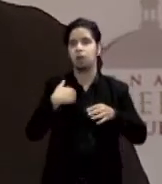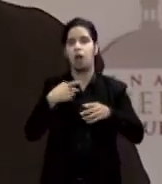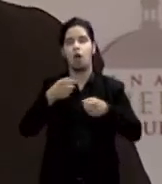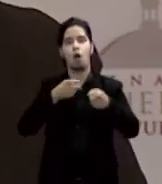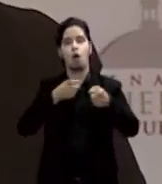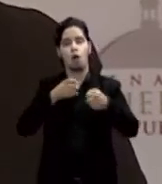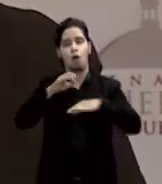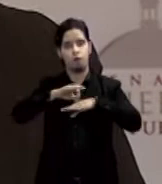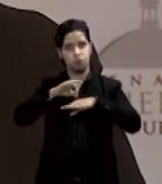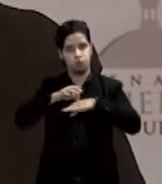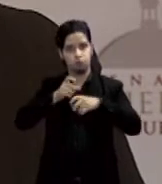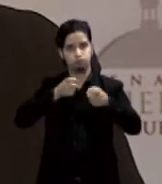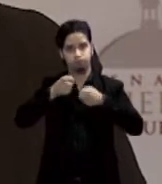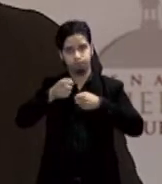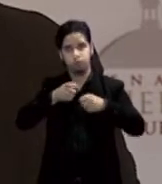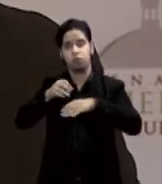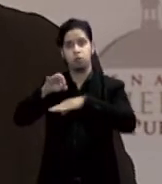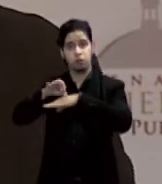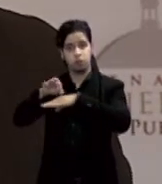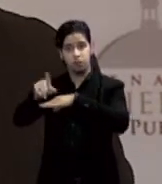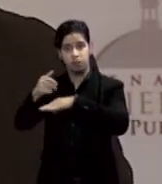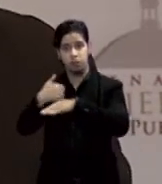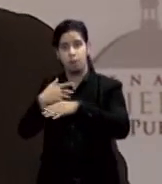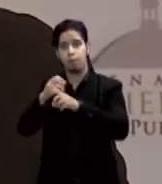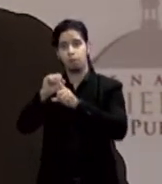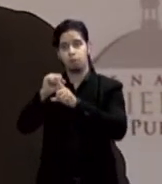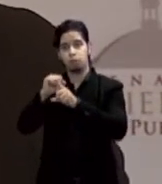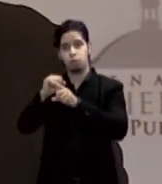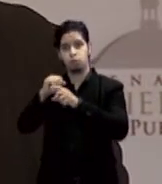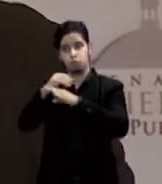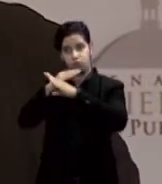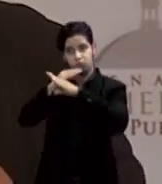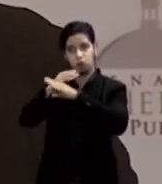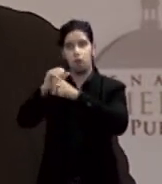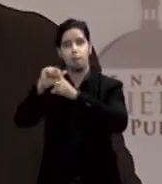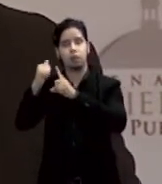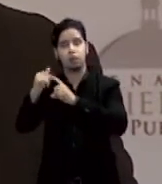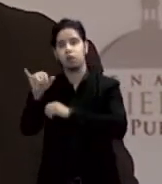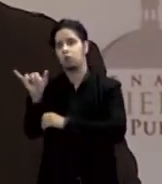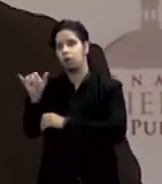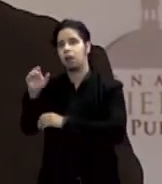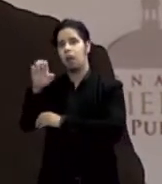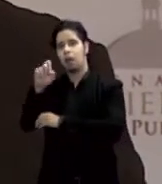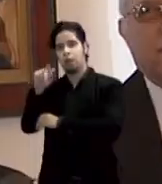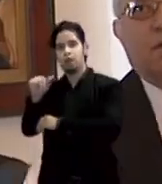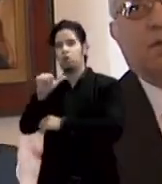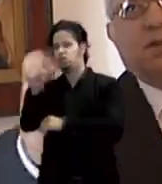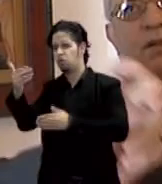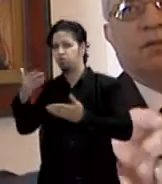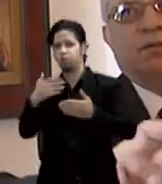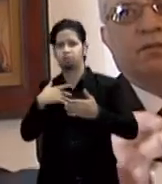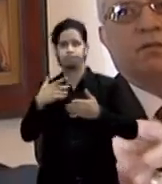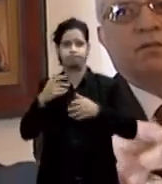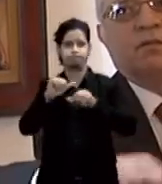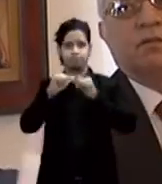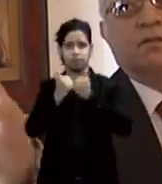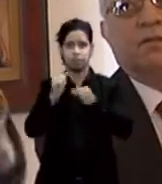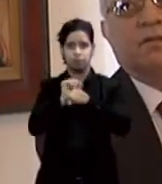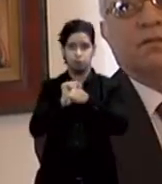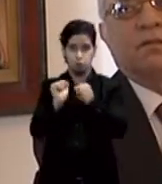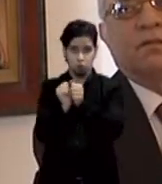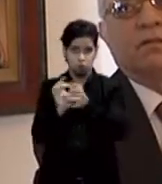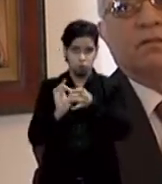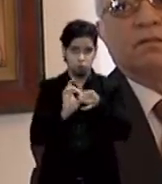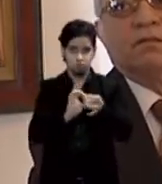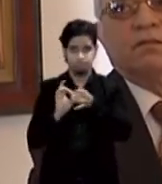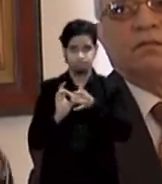de ética gubernamental la agencia de protección ambiental la epa y otras agencias que están colaborando con nosotros la investigación senatorial